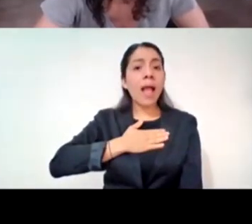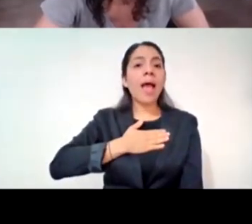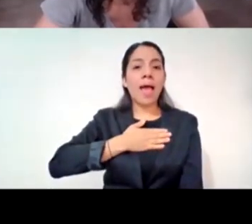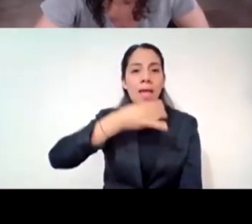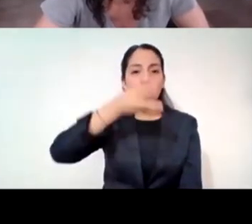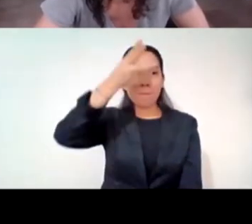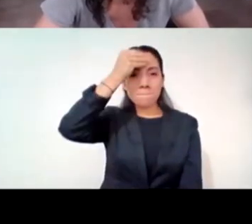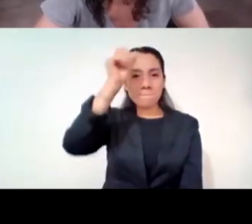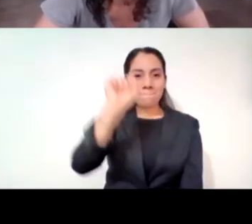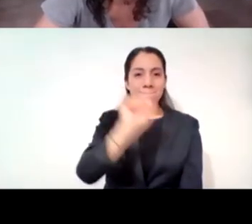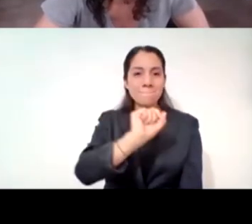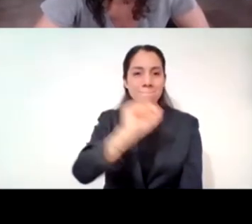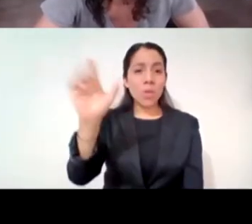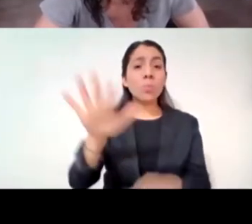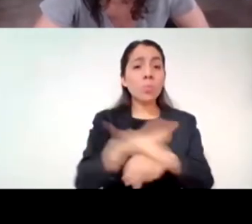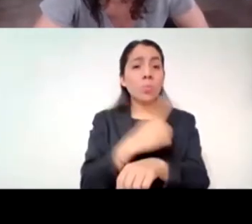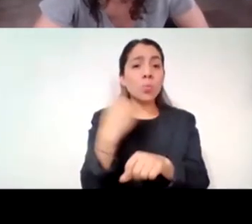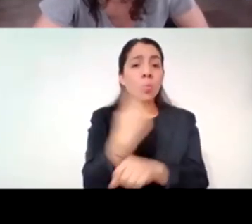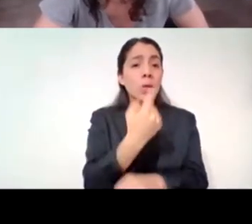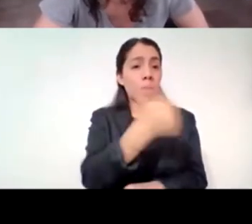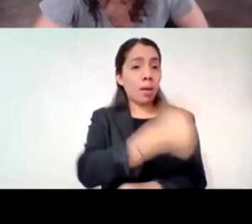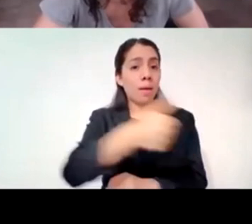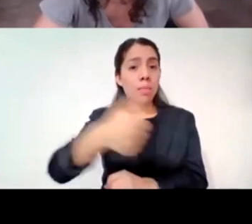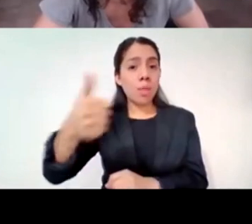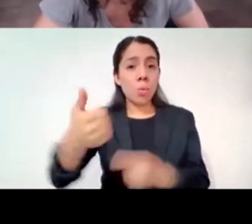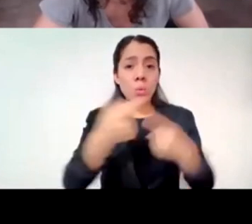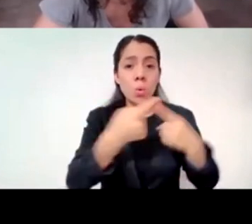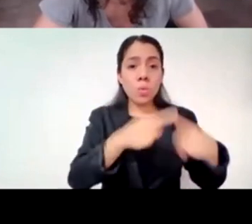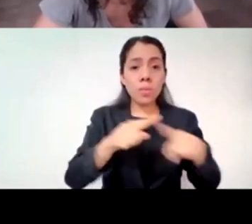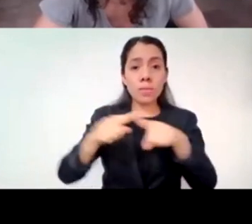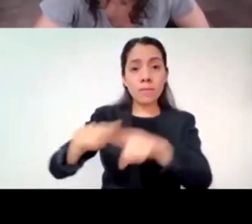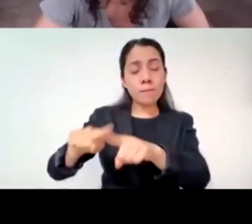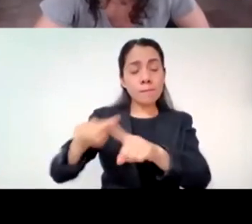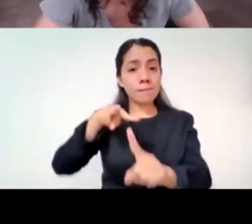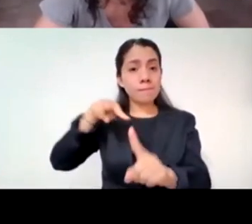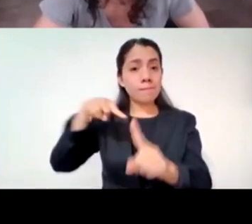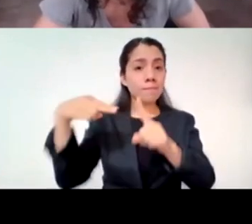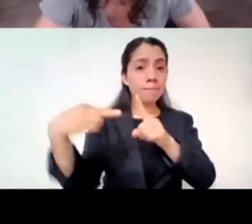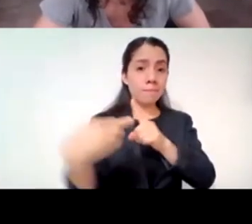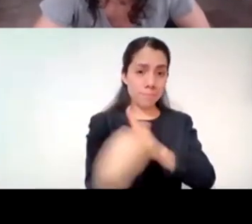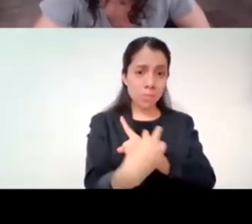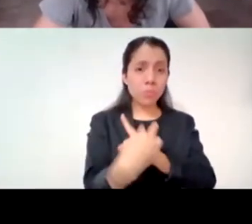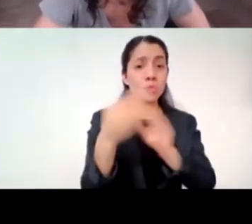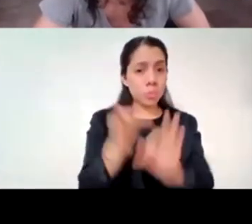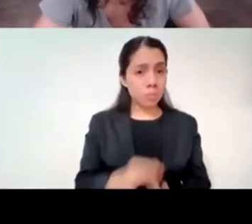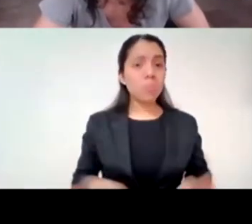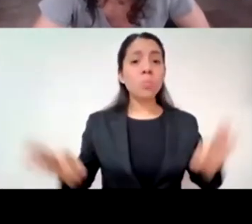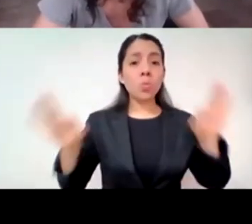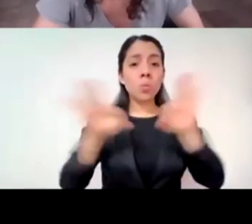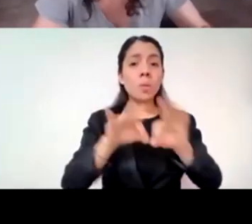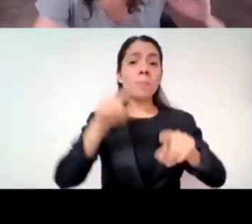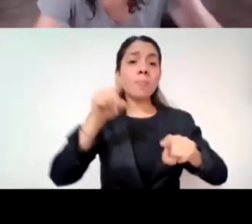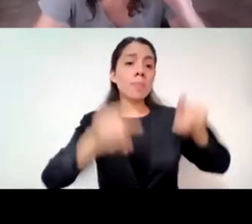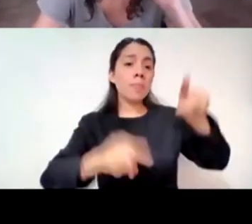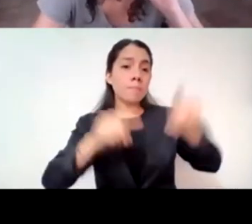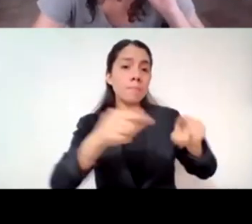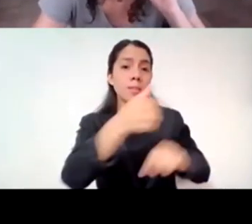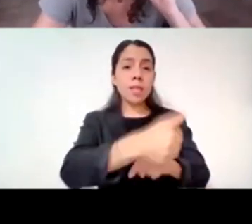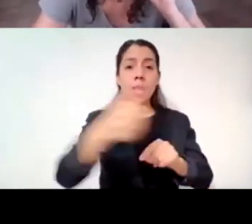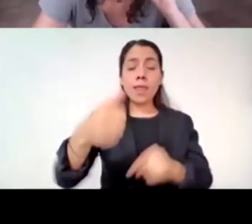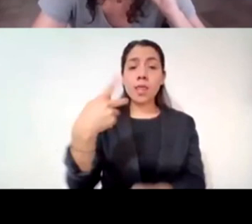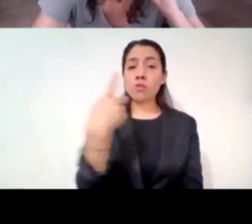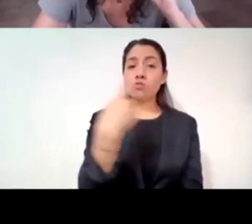los vivimos de manera diferente porque tiene que ver con nuestra historia de vida porque tiene que ver con lo que hemos construido o no se ha